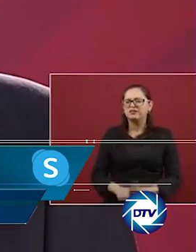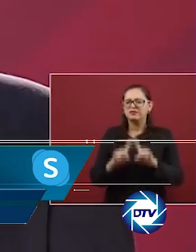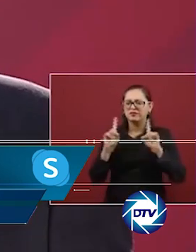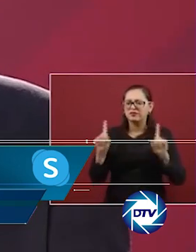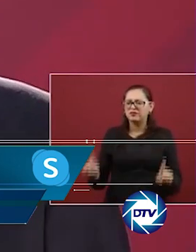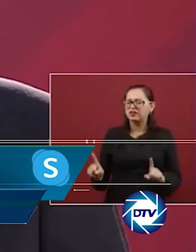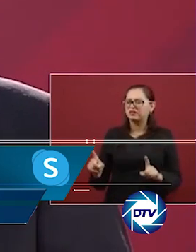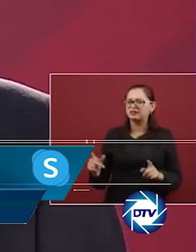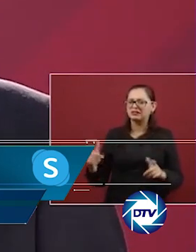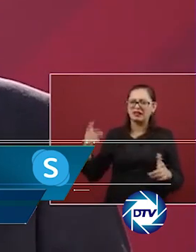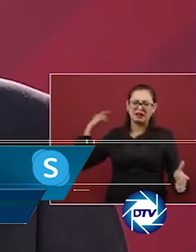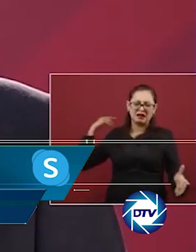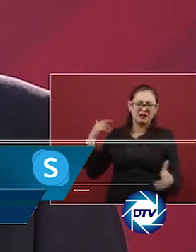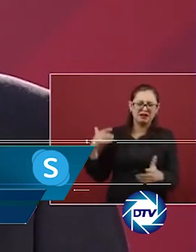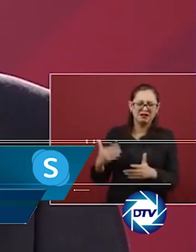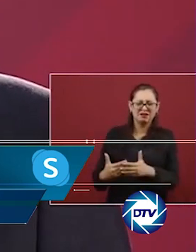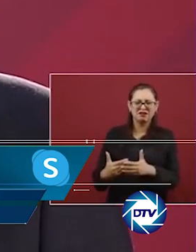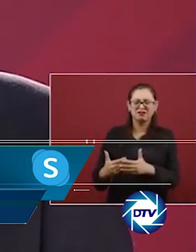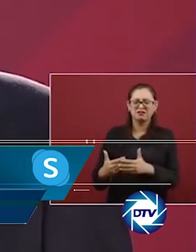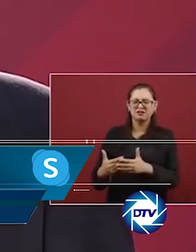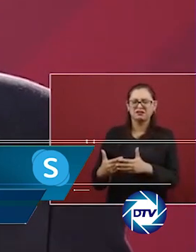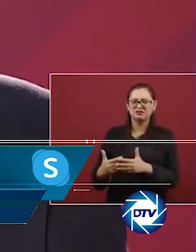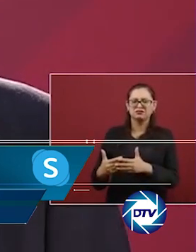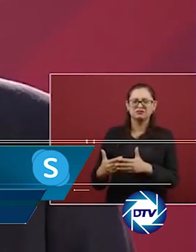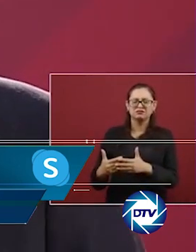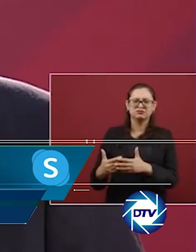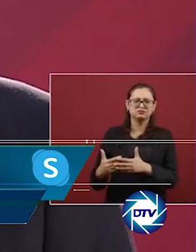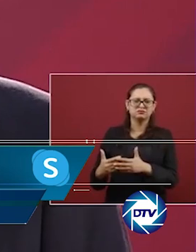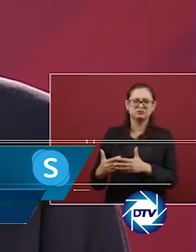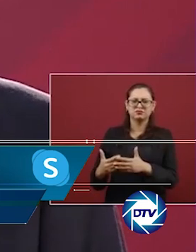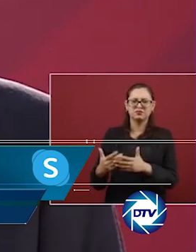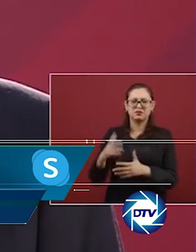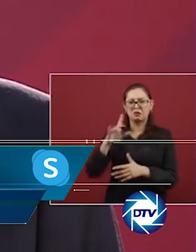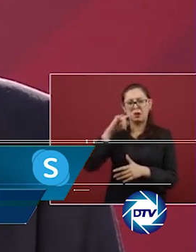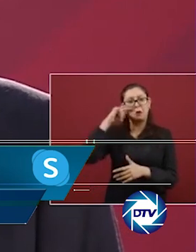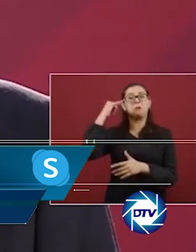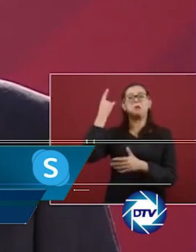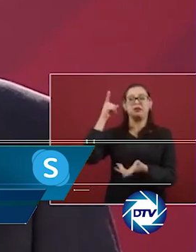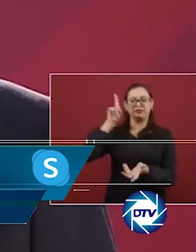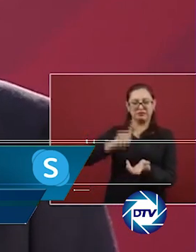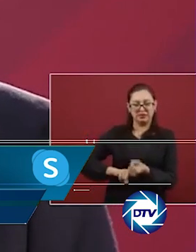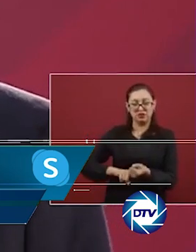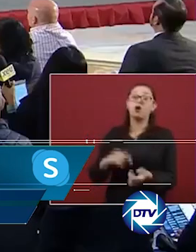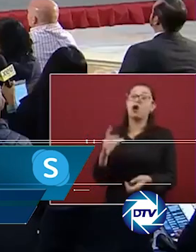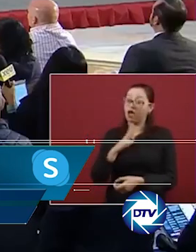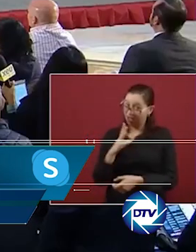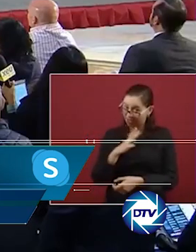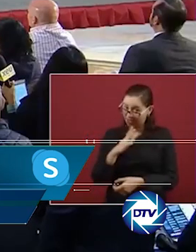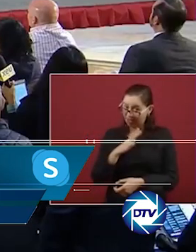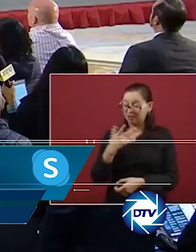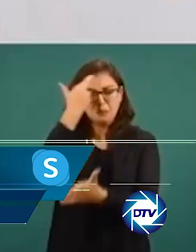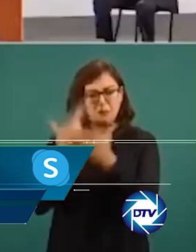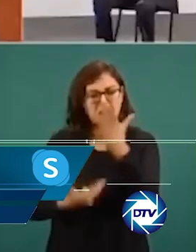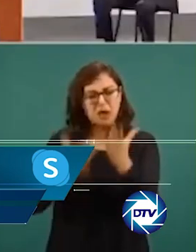cárteles de la droga. Esa es muy grave ante la que el presidente siempre ha pretendido no saber nada.